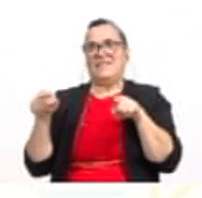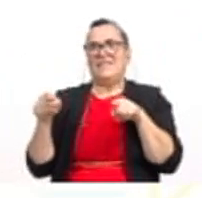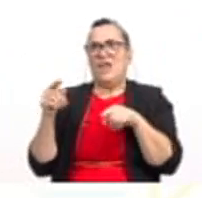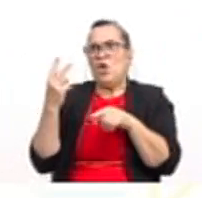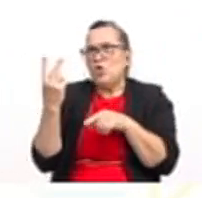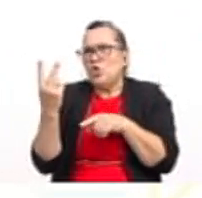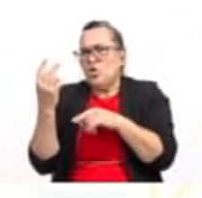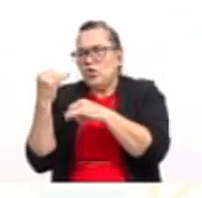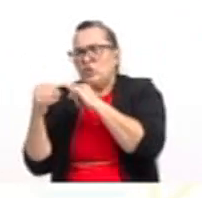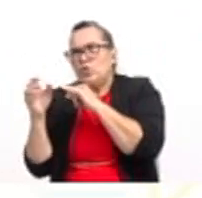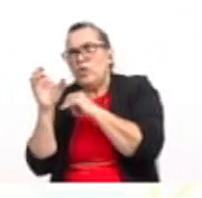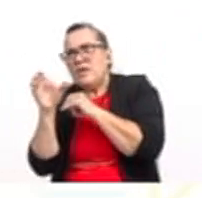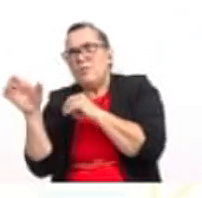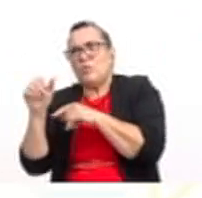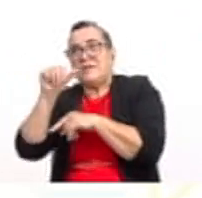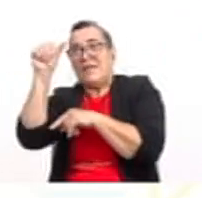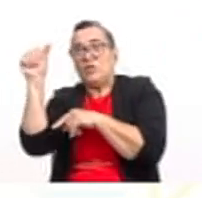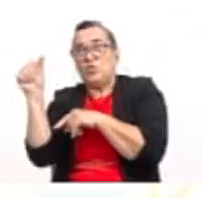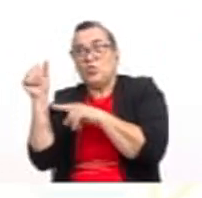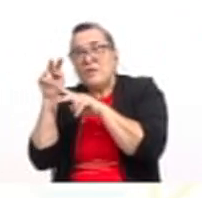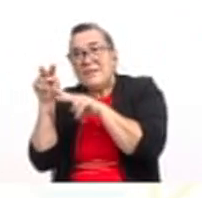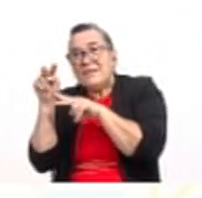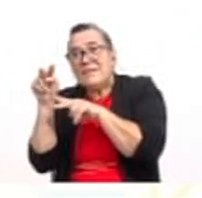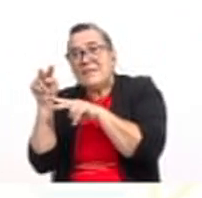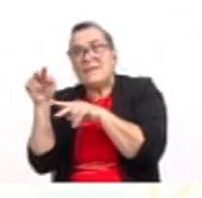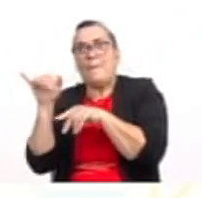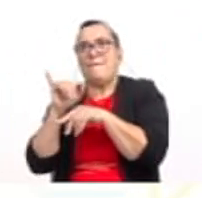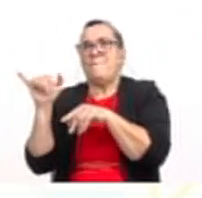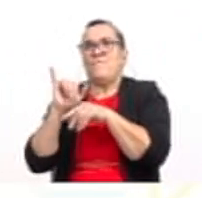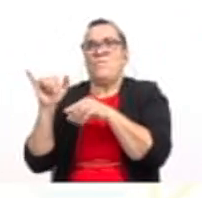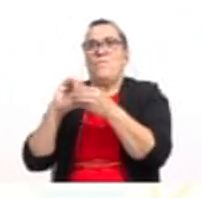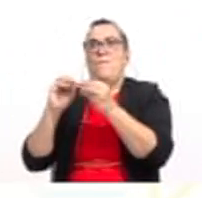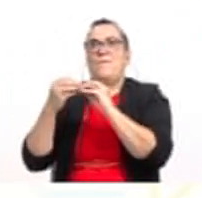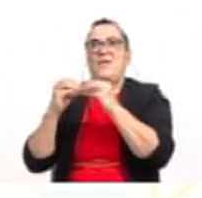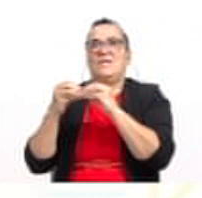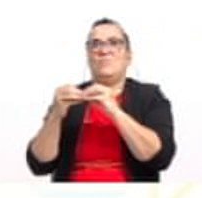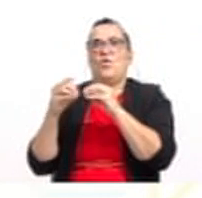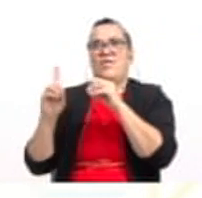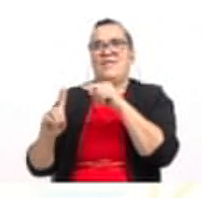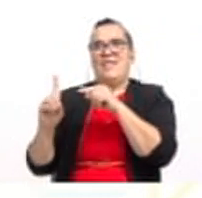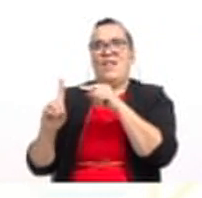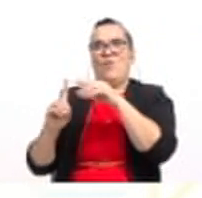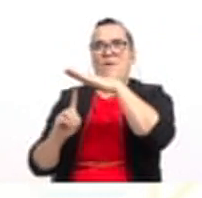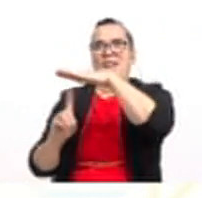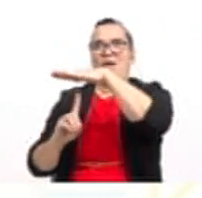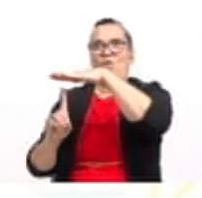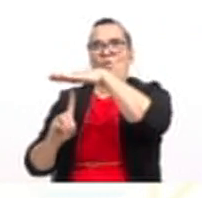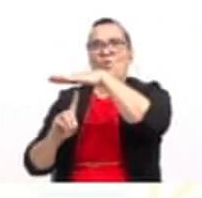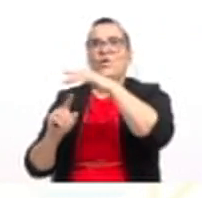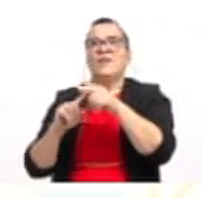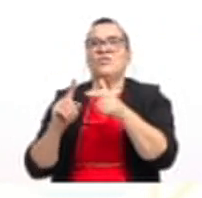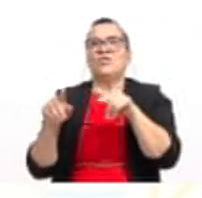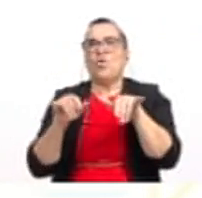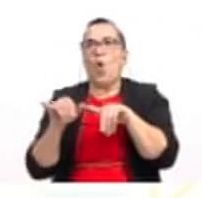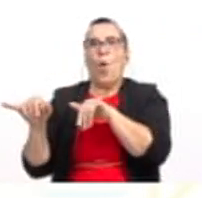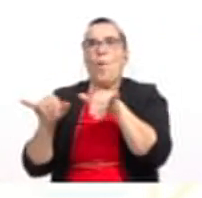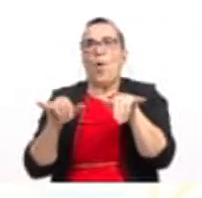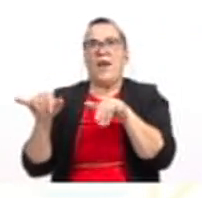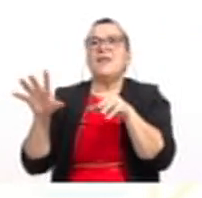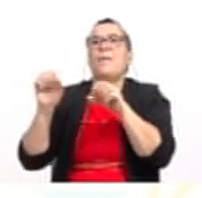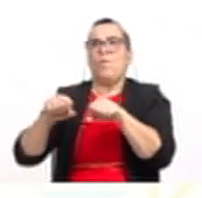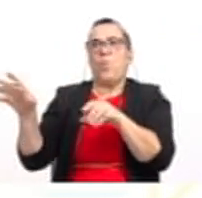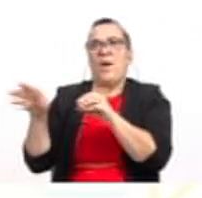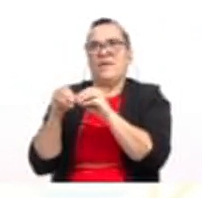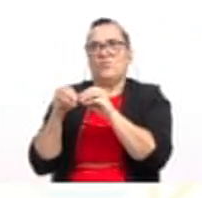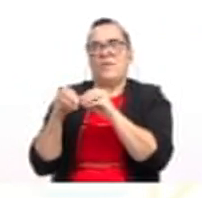últimos términos, observen que ya tienen el mismo denominador, son fracciones homogéneas. Entonces, podemos sumarlos de la